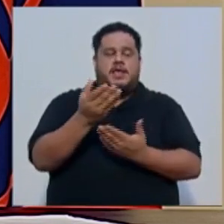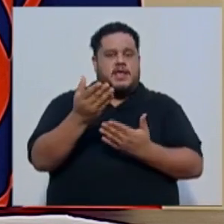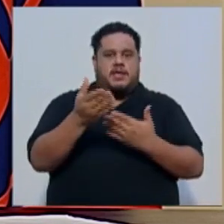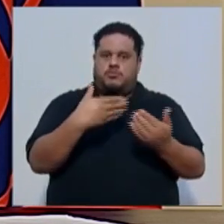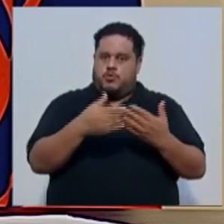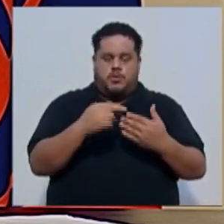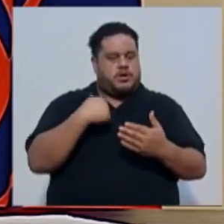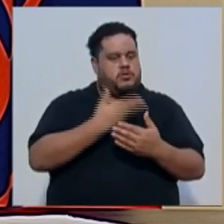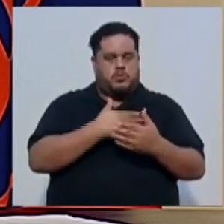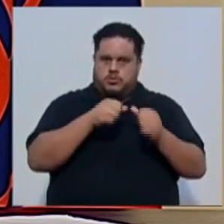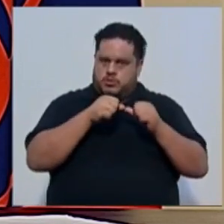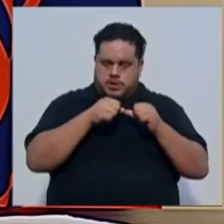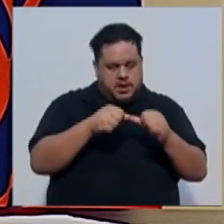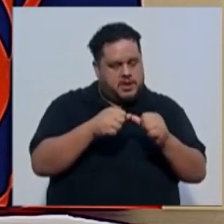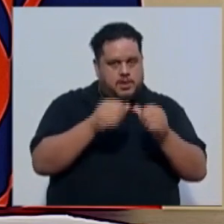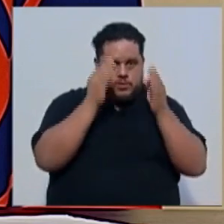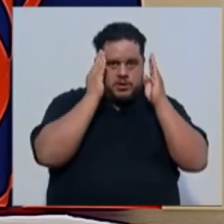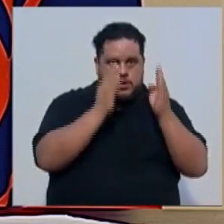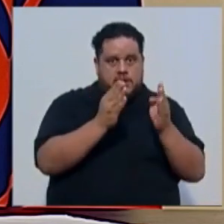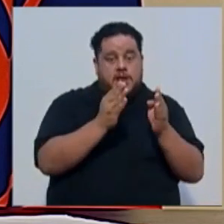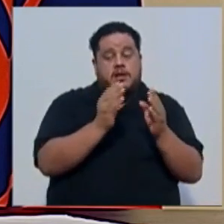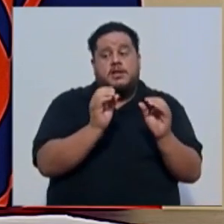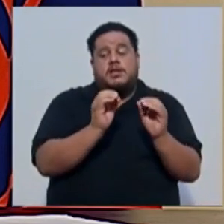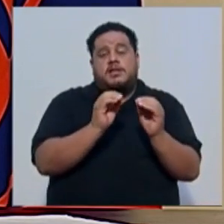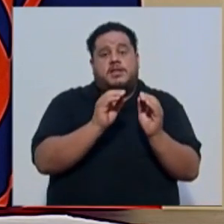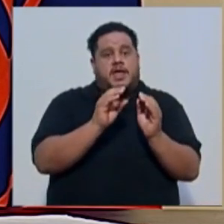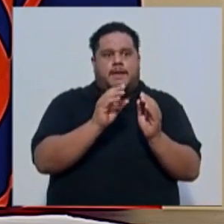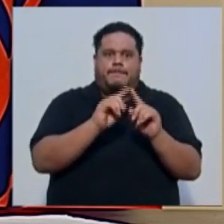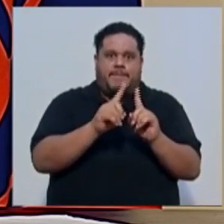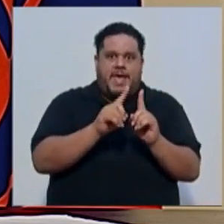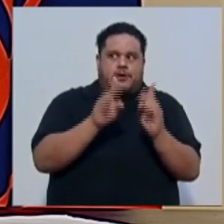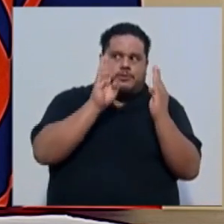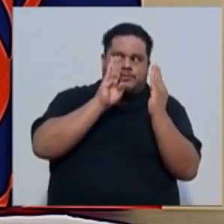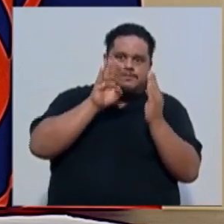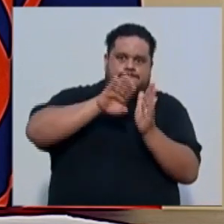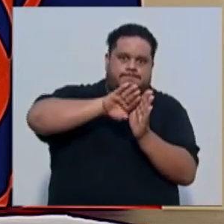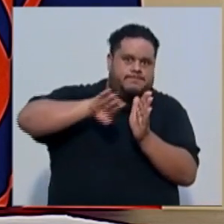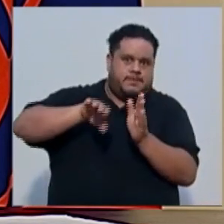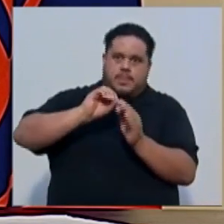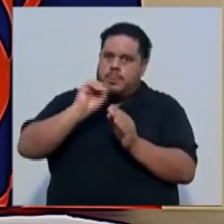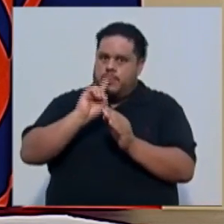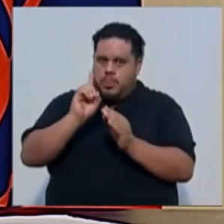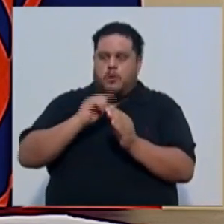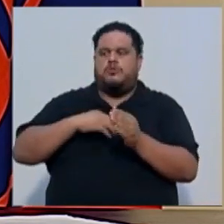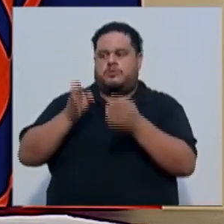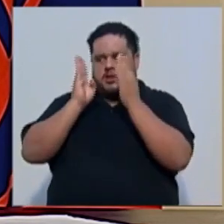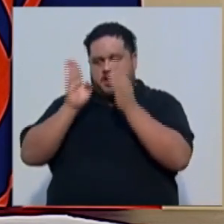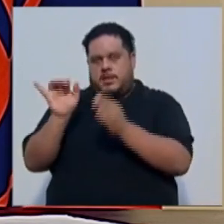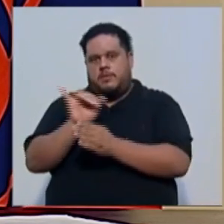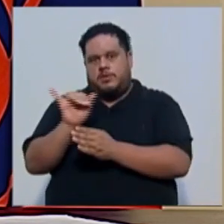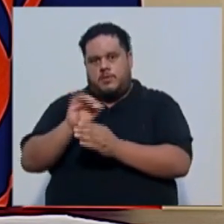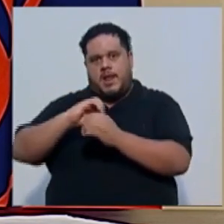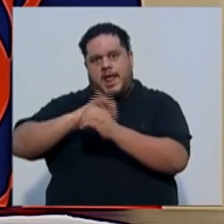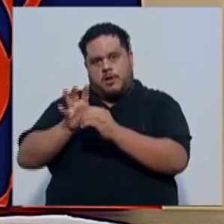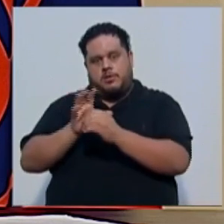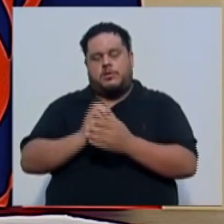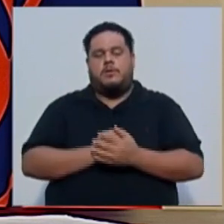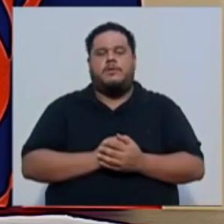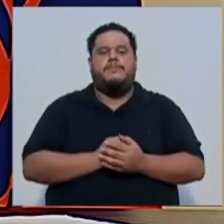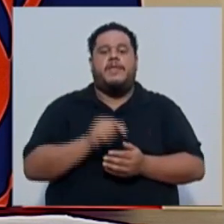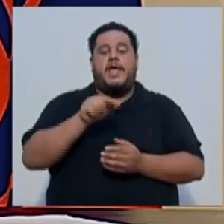seguimos atendiéndolas y sin dejar de lado la atención del paciente COVID. En este sitio de